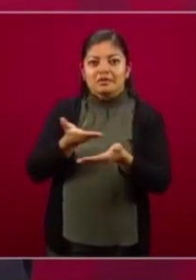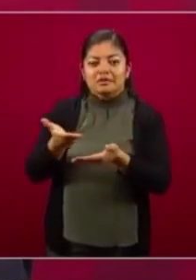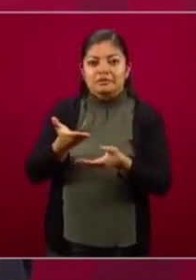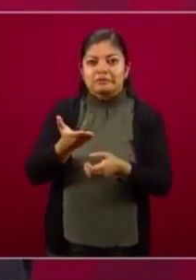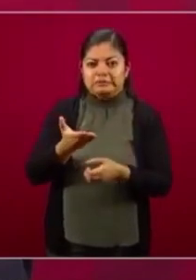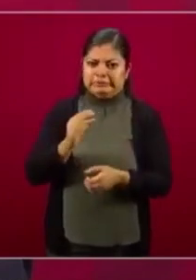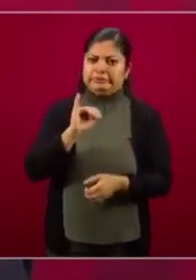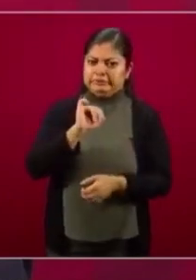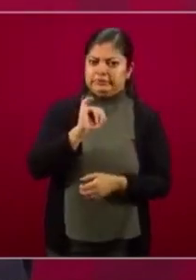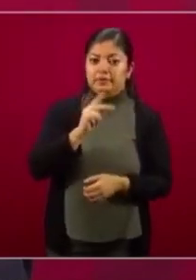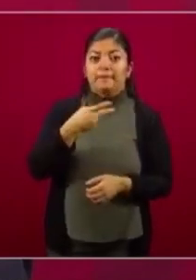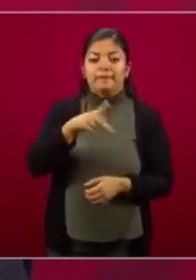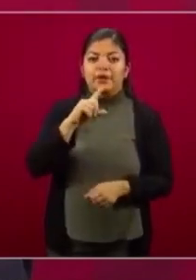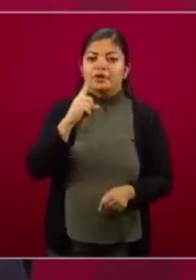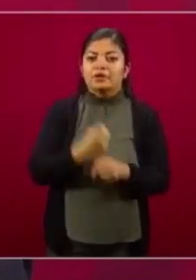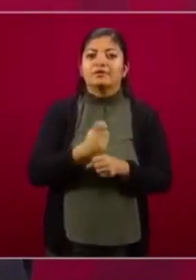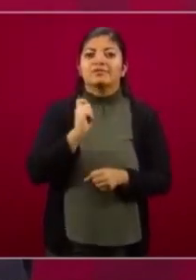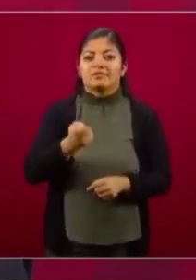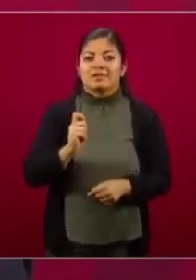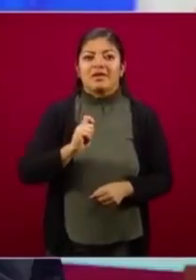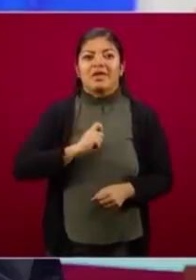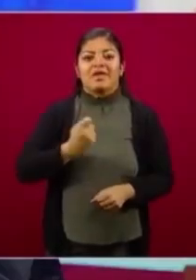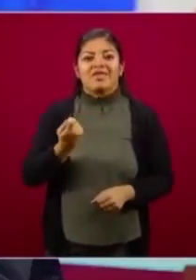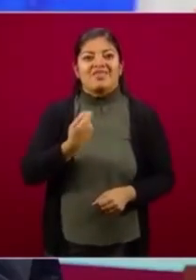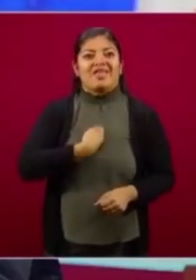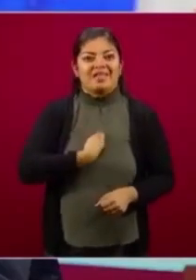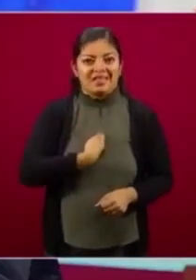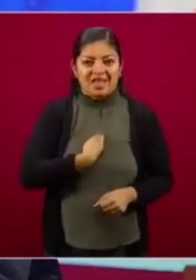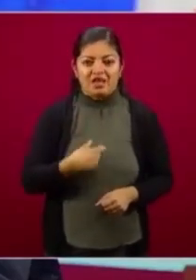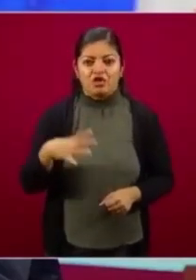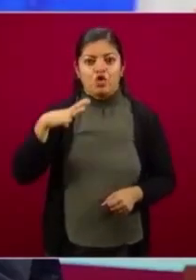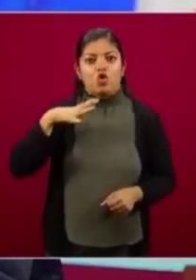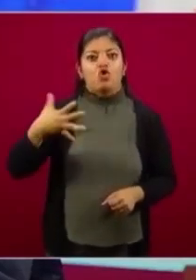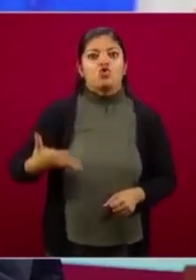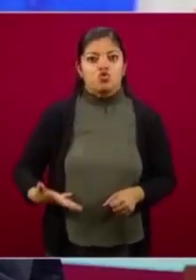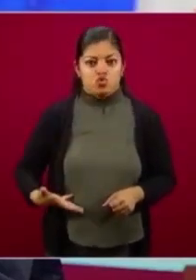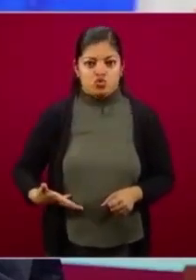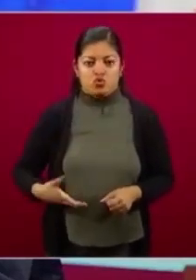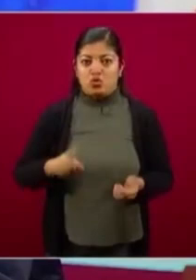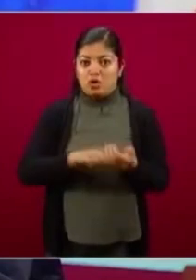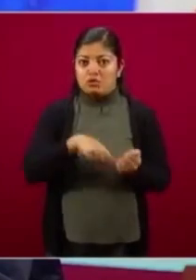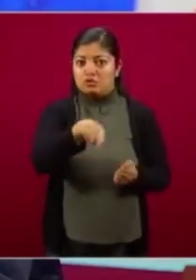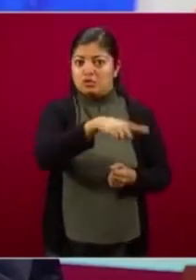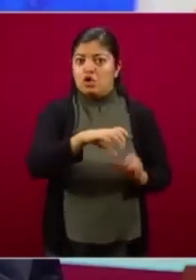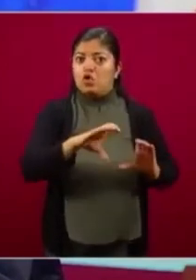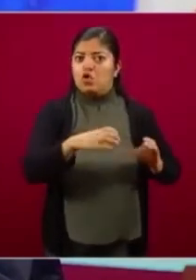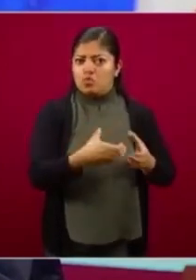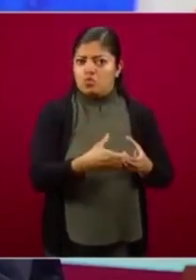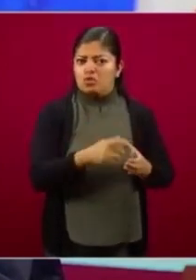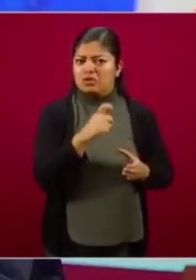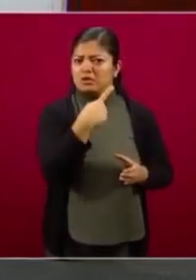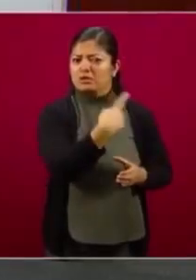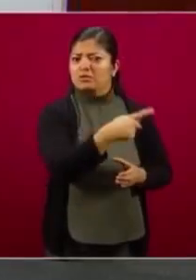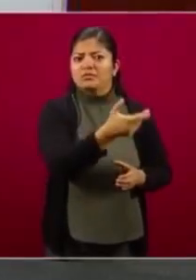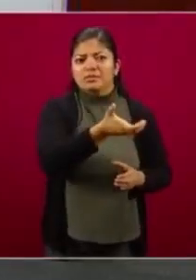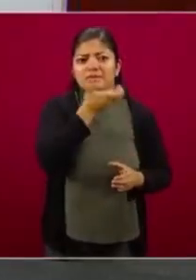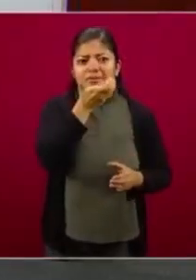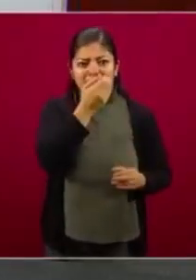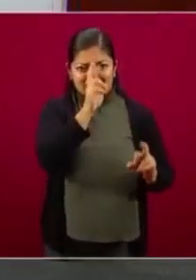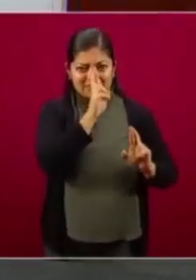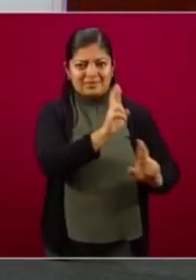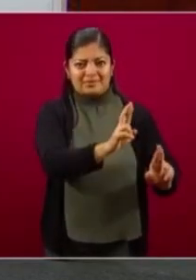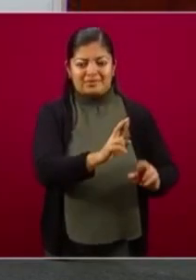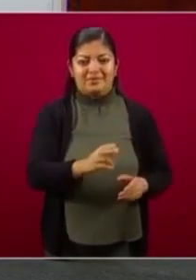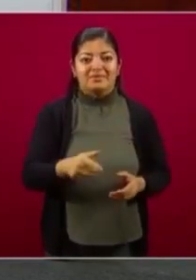orgullo, de confirmación de lo que las comunidades son y de cómo son, caminos bien